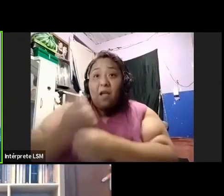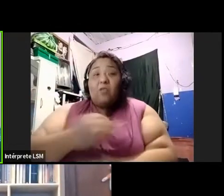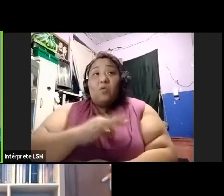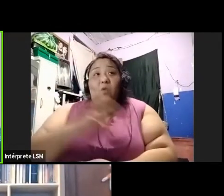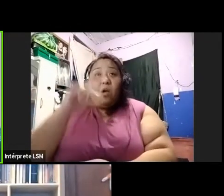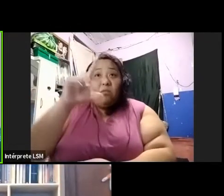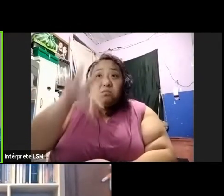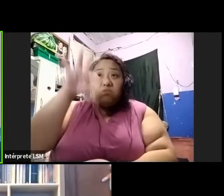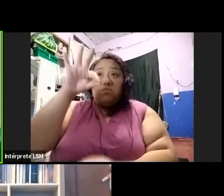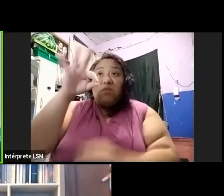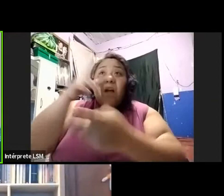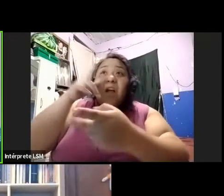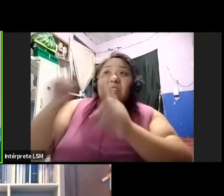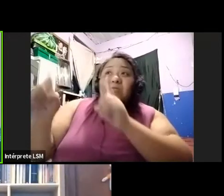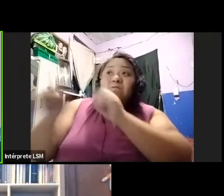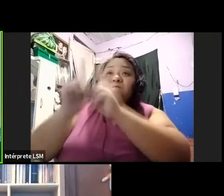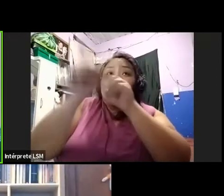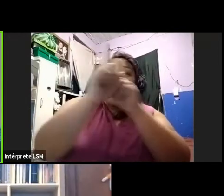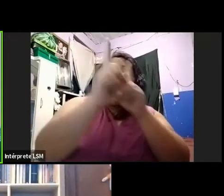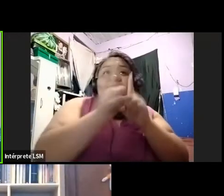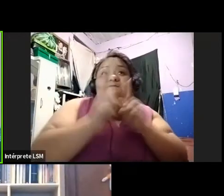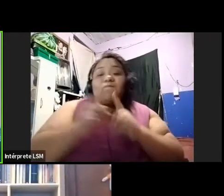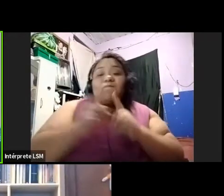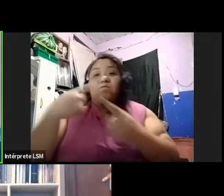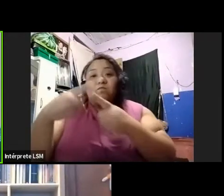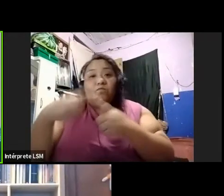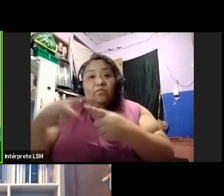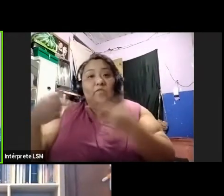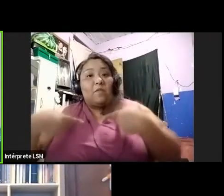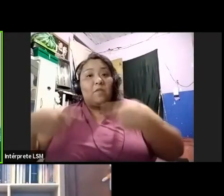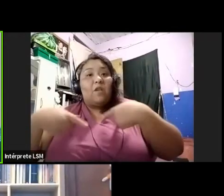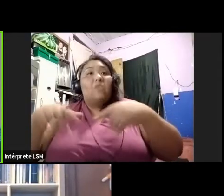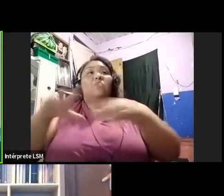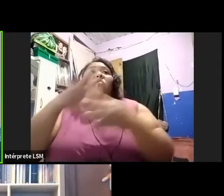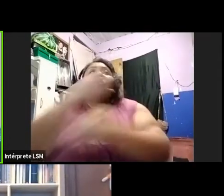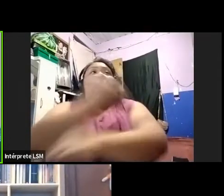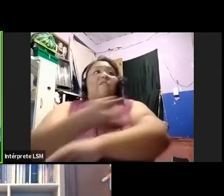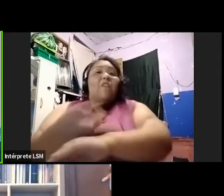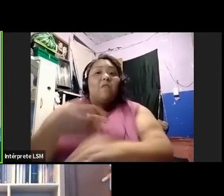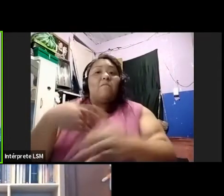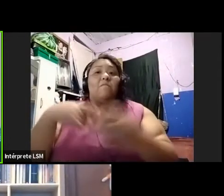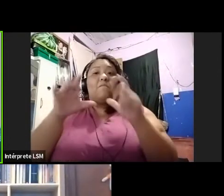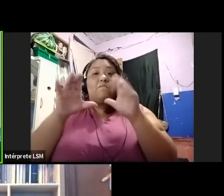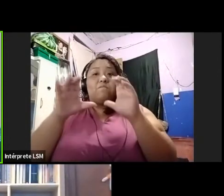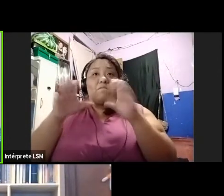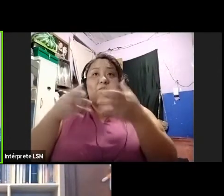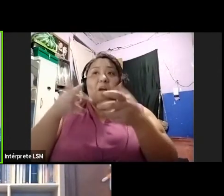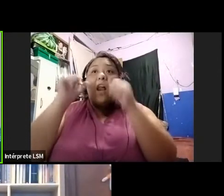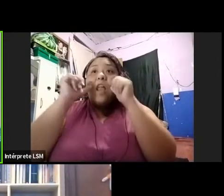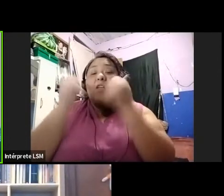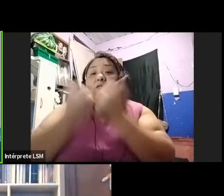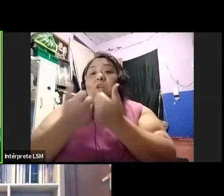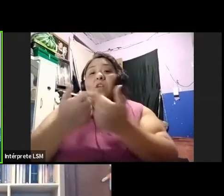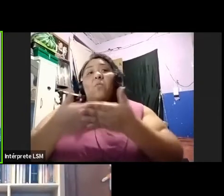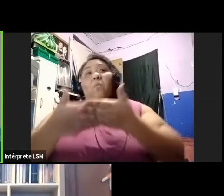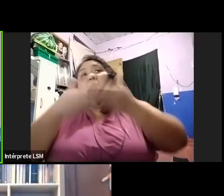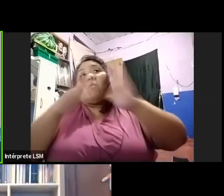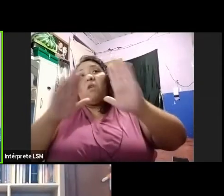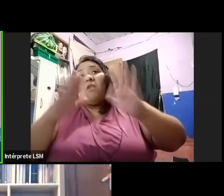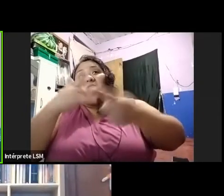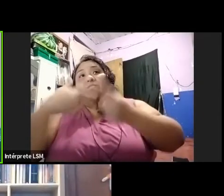personas, familias, hemos podido encontrar organizaciones que nos abren la puerta para poder decir en qué